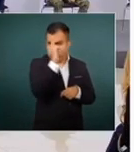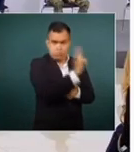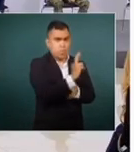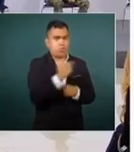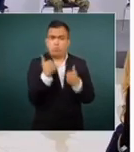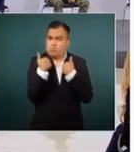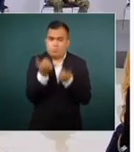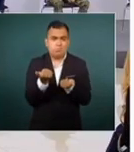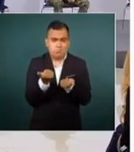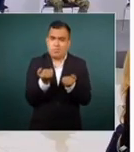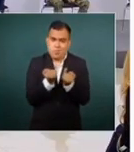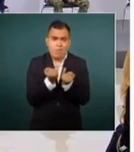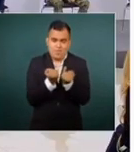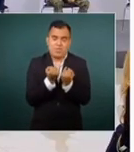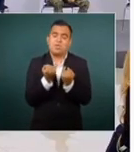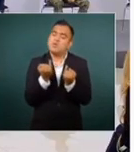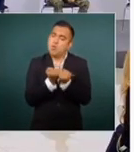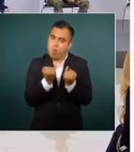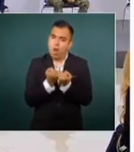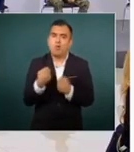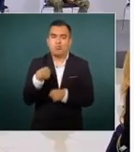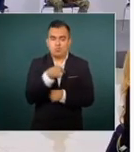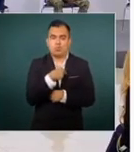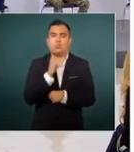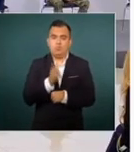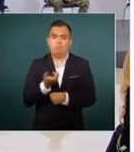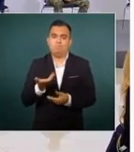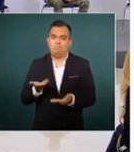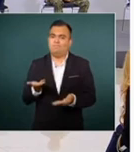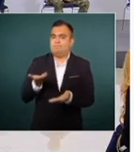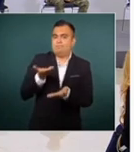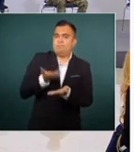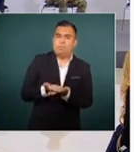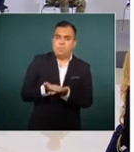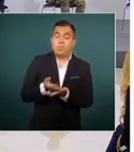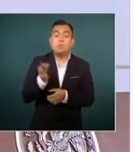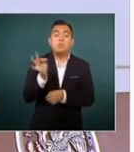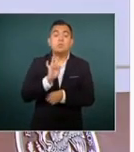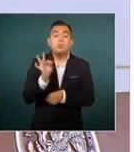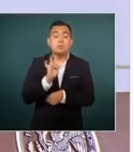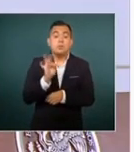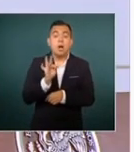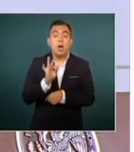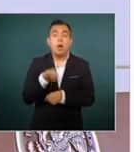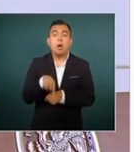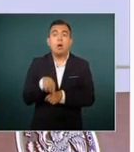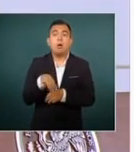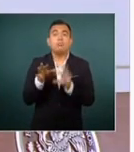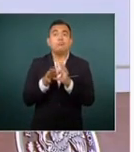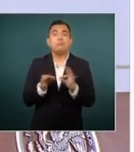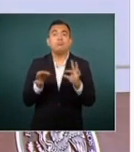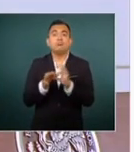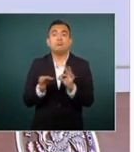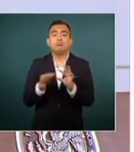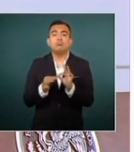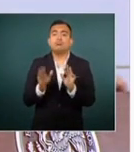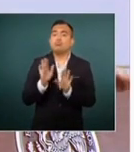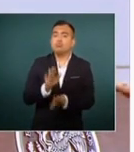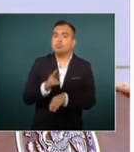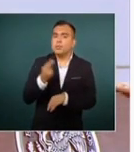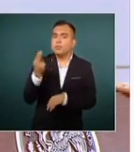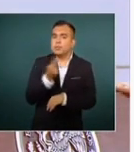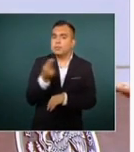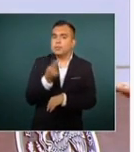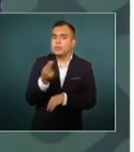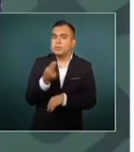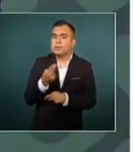Por supuesto que nosotros tenemos que poner sobre la mesa que si se está hablando de la necesidad de tomar una ruta